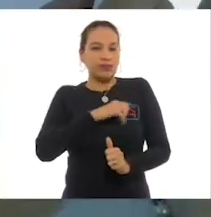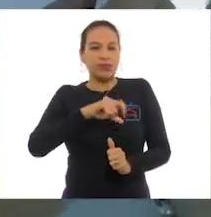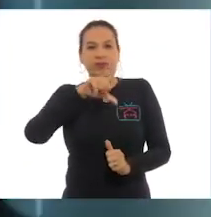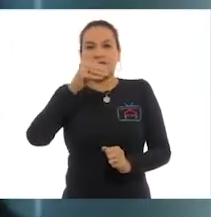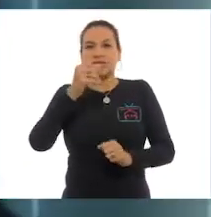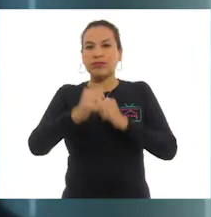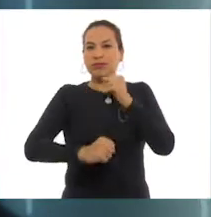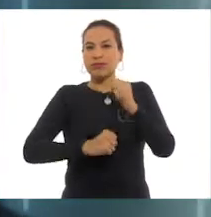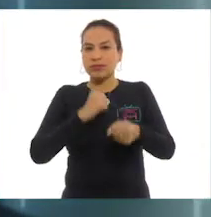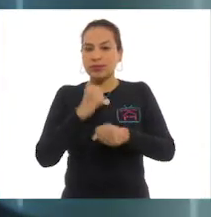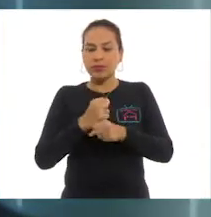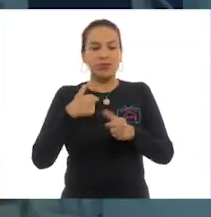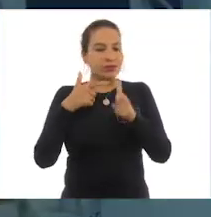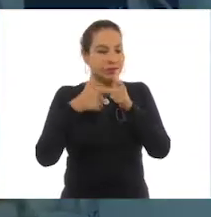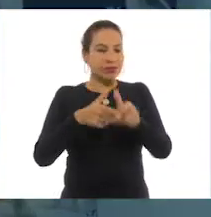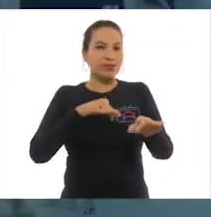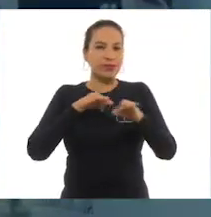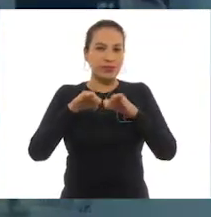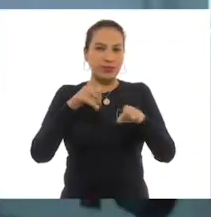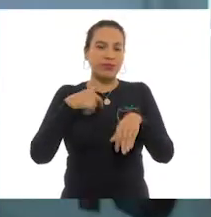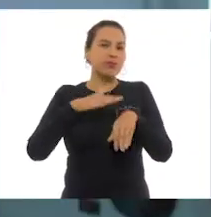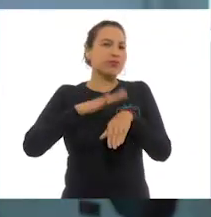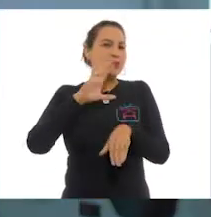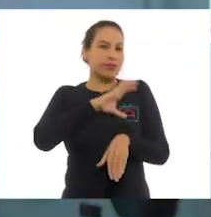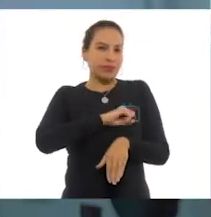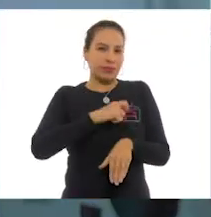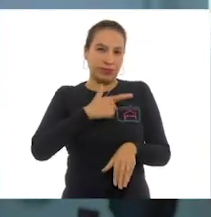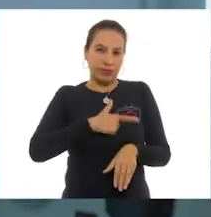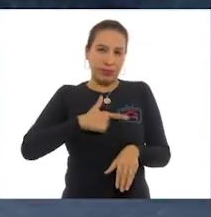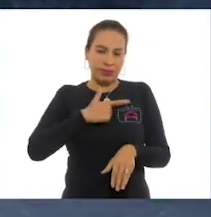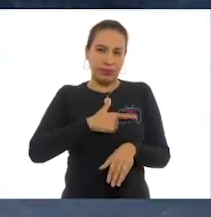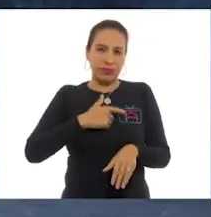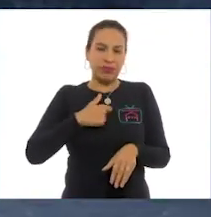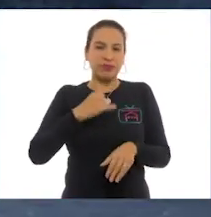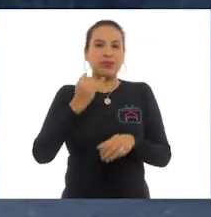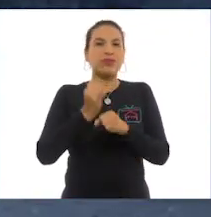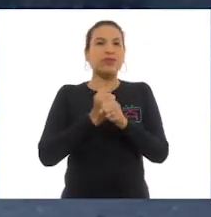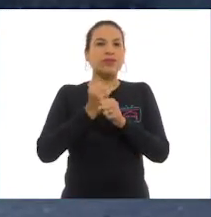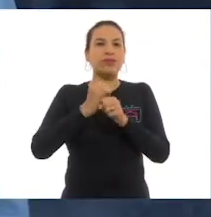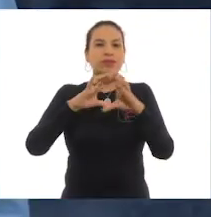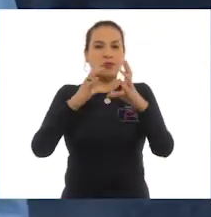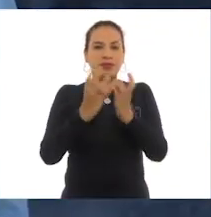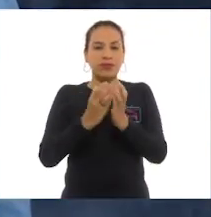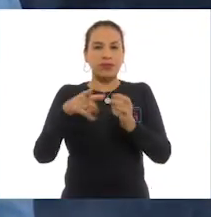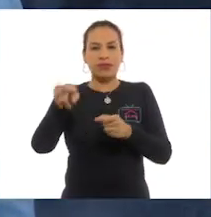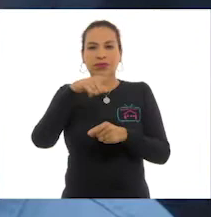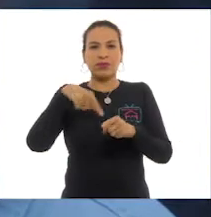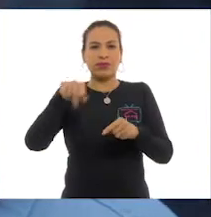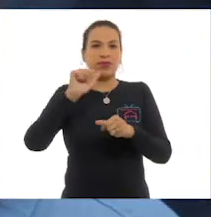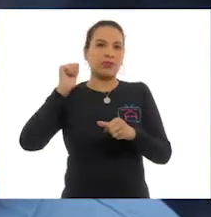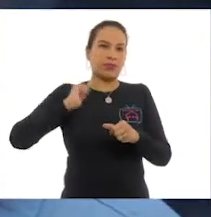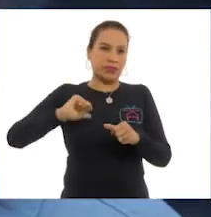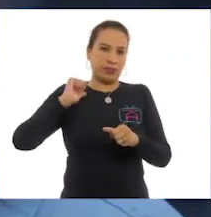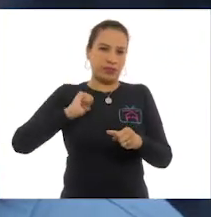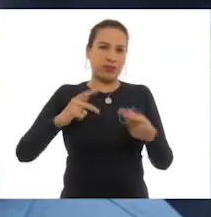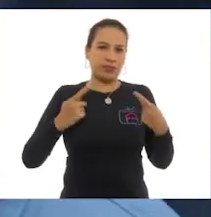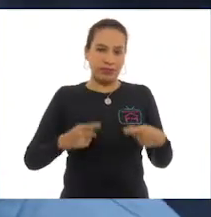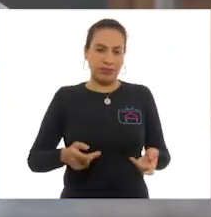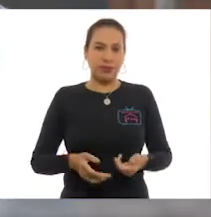de muchos años, sigo trabajando en lo que más me apasiona. Investigo a nuestro planeta y a nuestros antepasados.